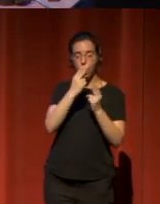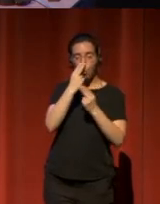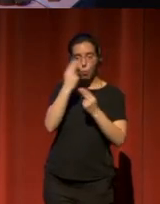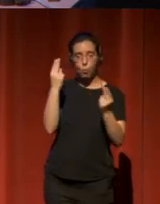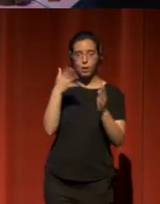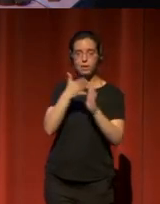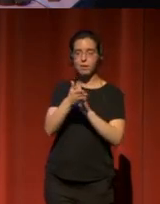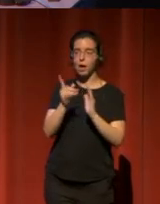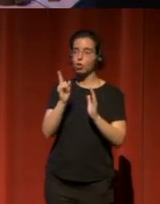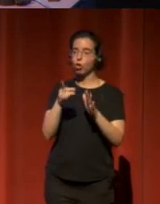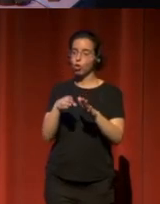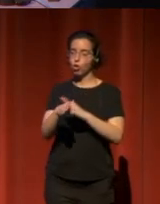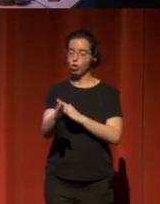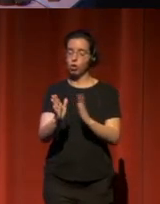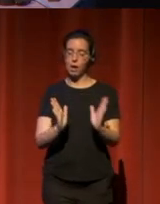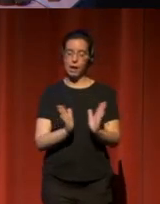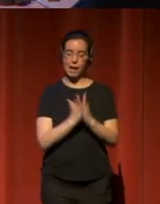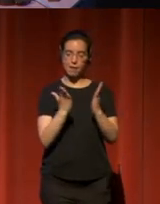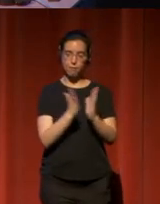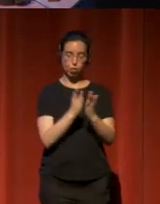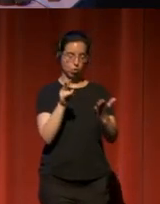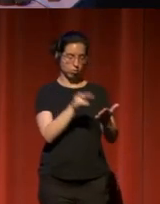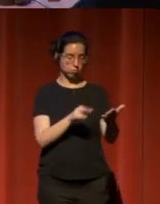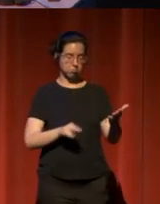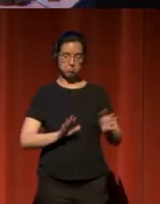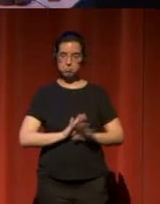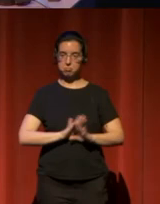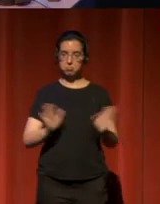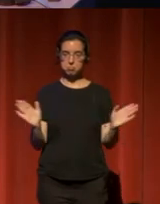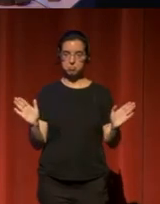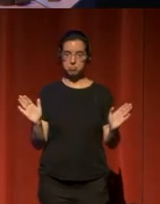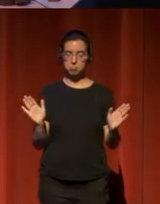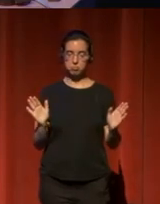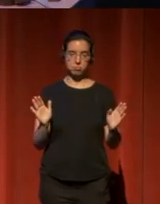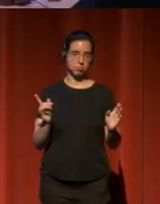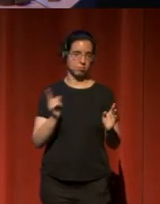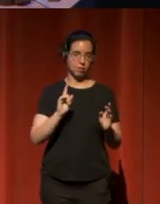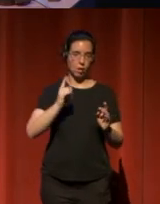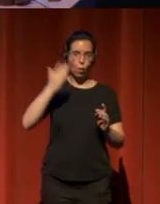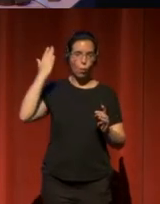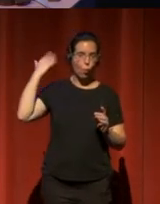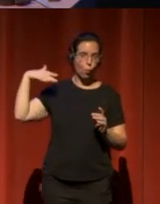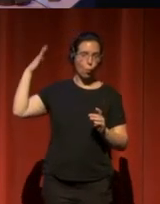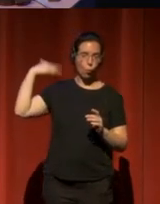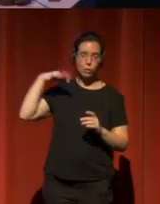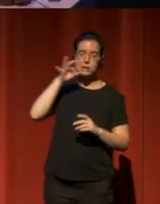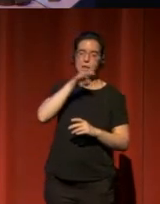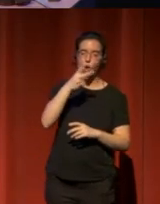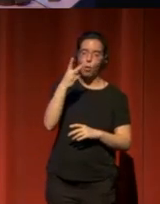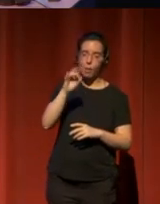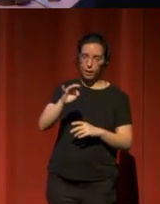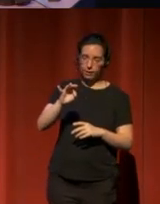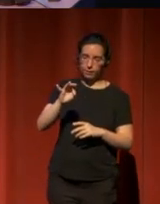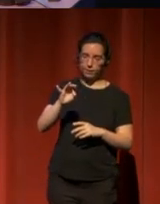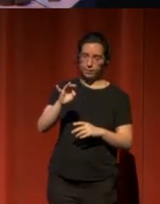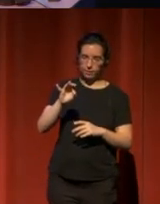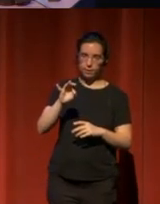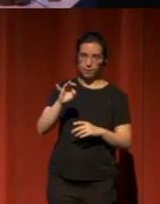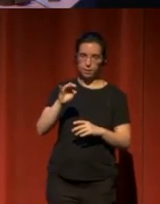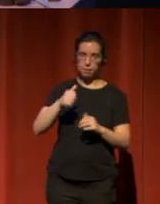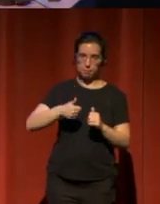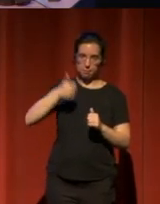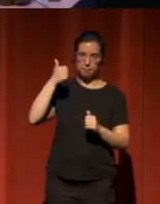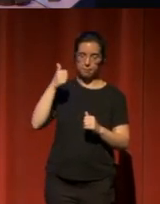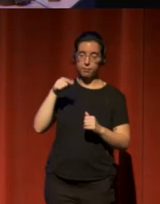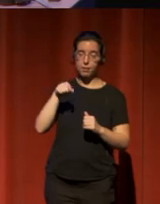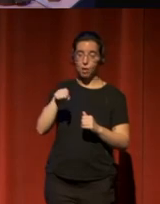al libro y a la lectura para amplios sectores de la población como lo fue durante la mayor parte del siglo XX. Por